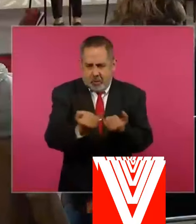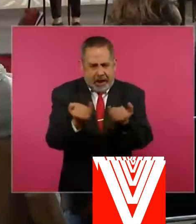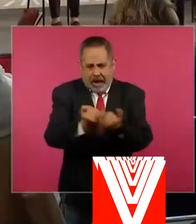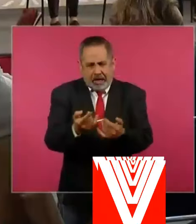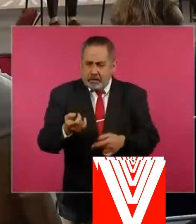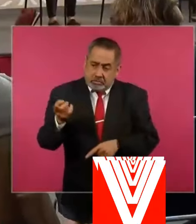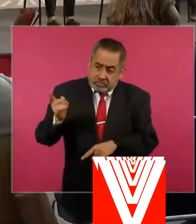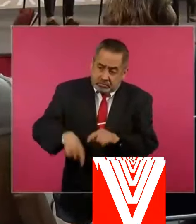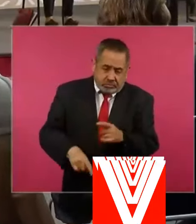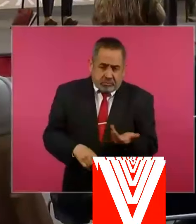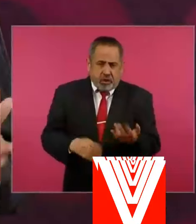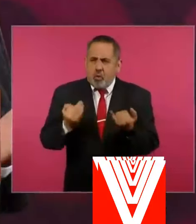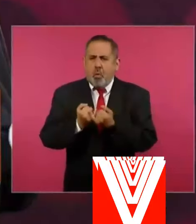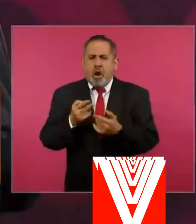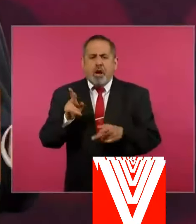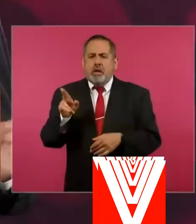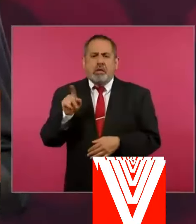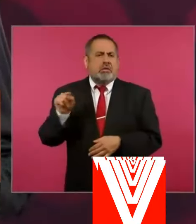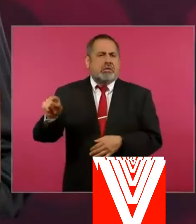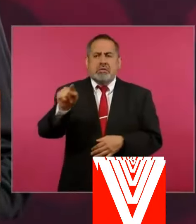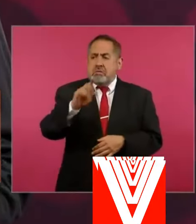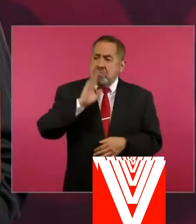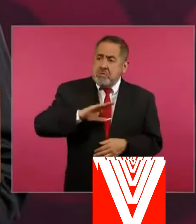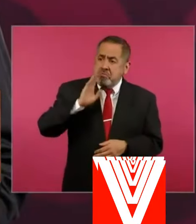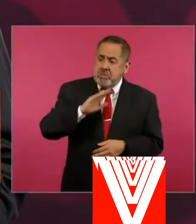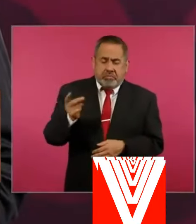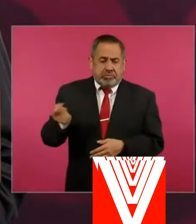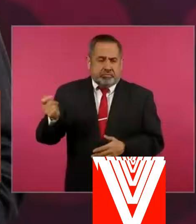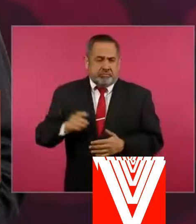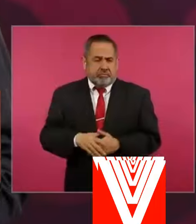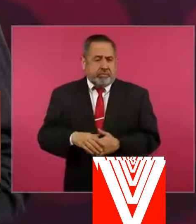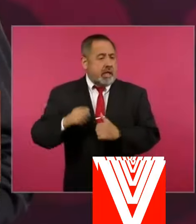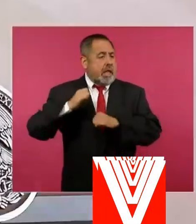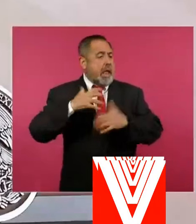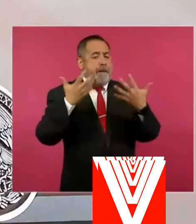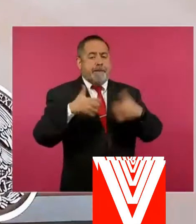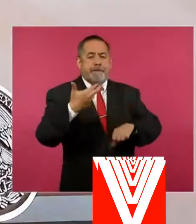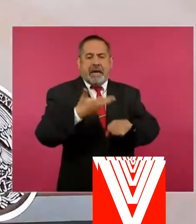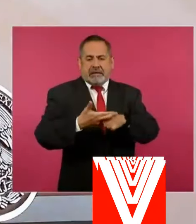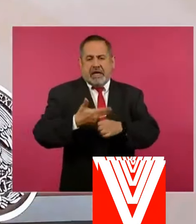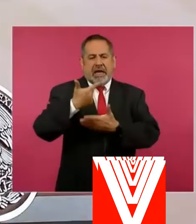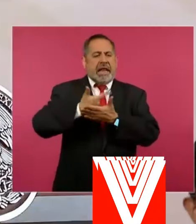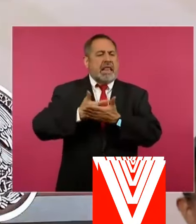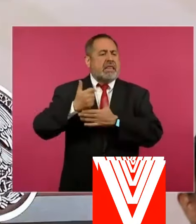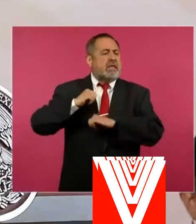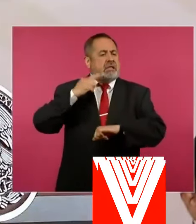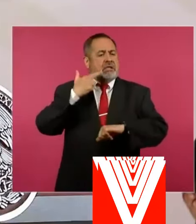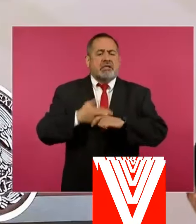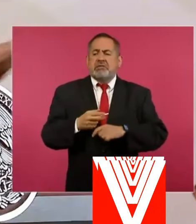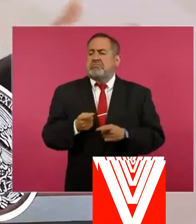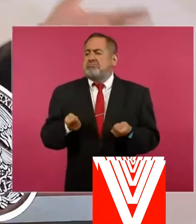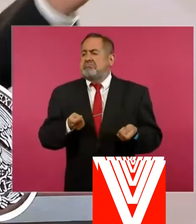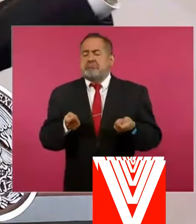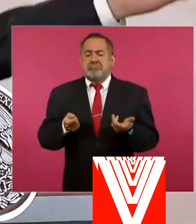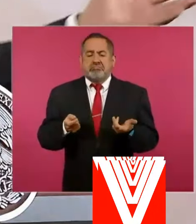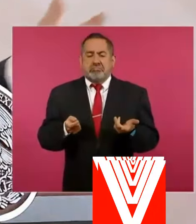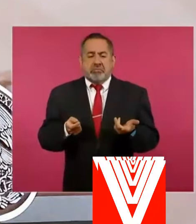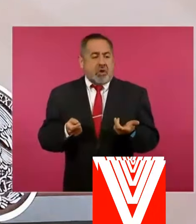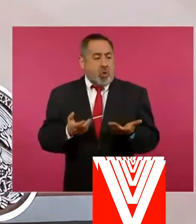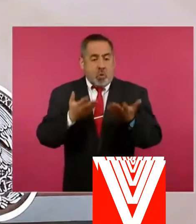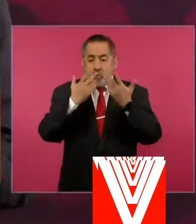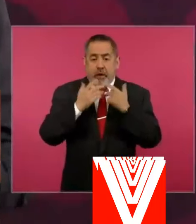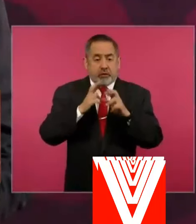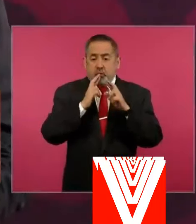Y a cualquier trabajador, un gerente de una empresa donde no hay